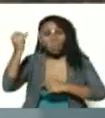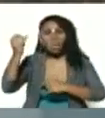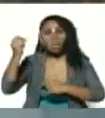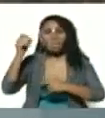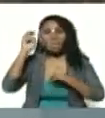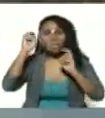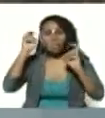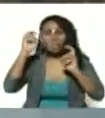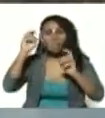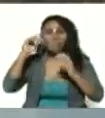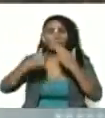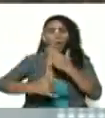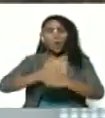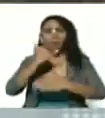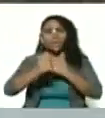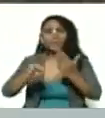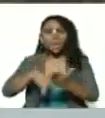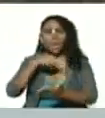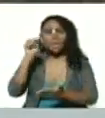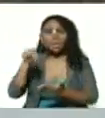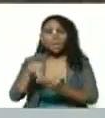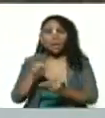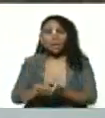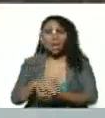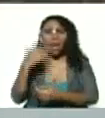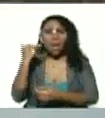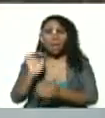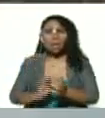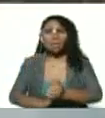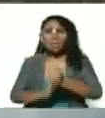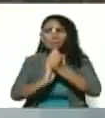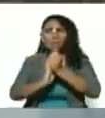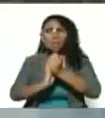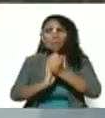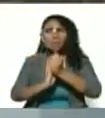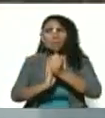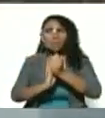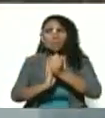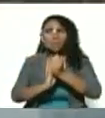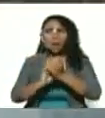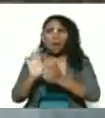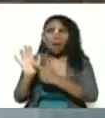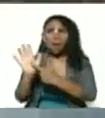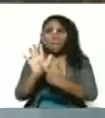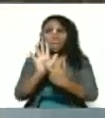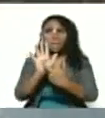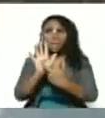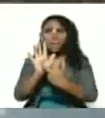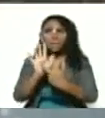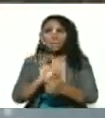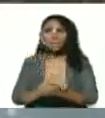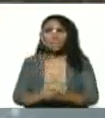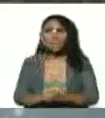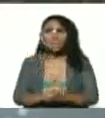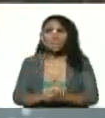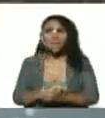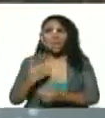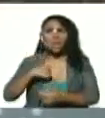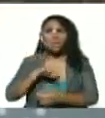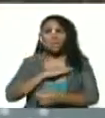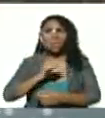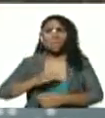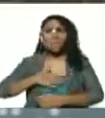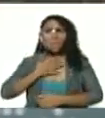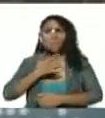proyecto nacional y tenemos líderes ejemplos nosotros podemos